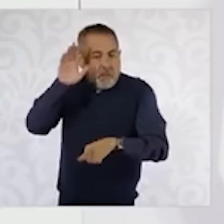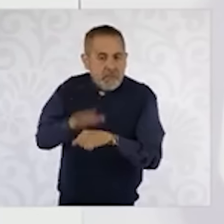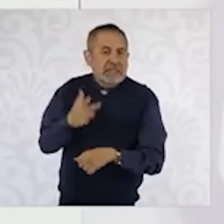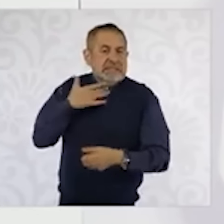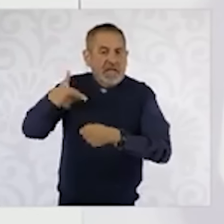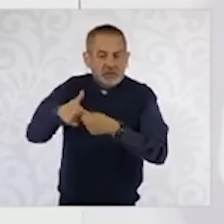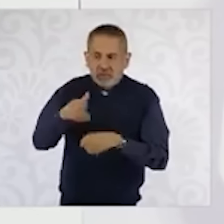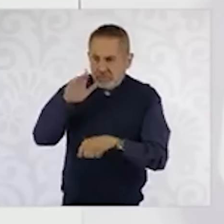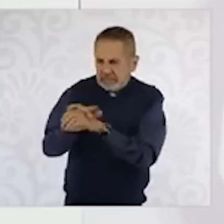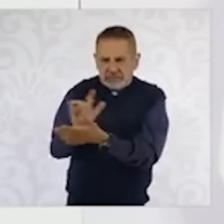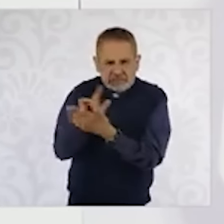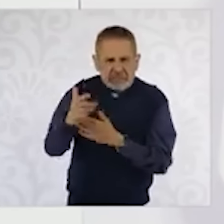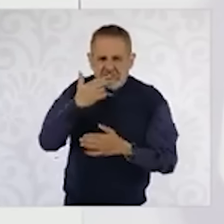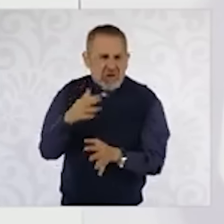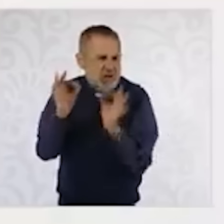gasolina